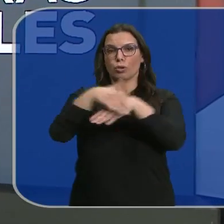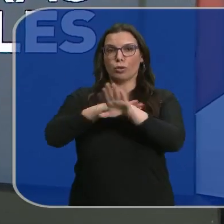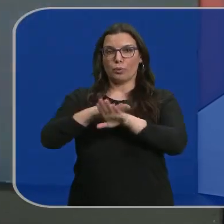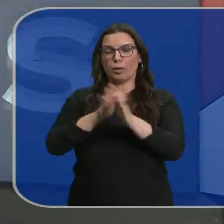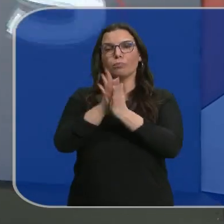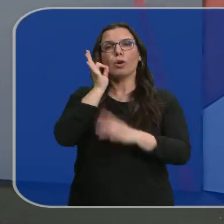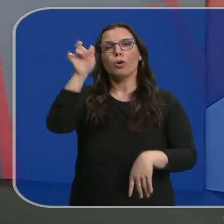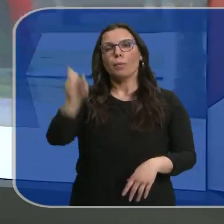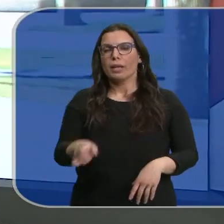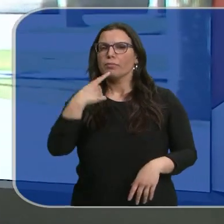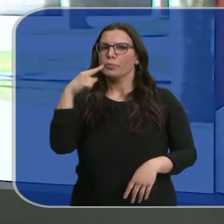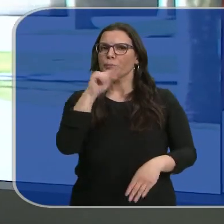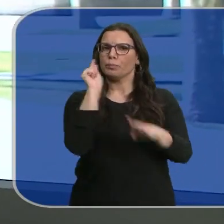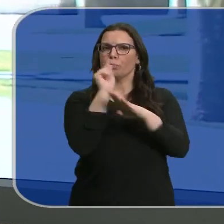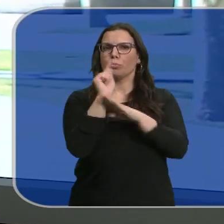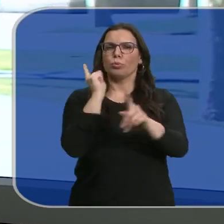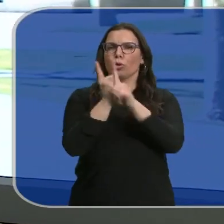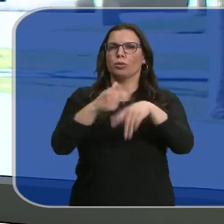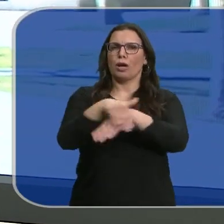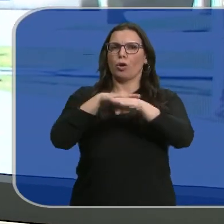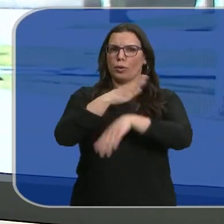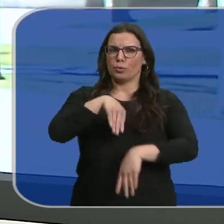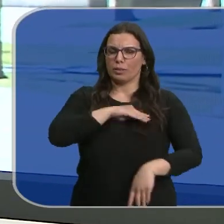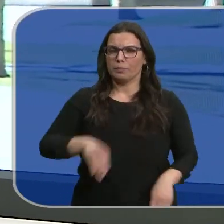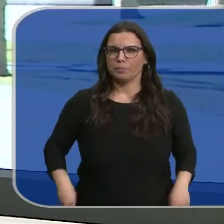Ana Rayaces, con críticas al Ejecutivo de Pedro Sánchez.